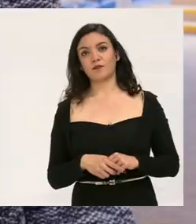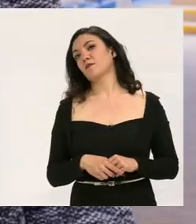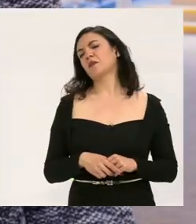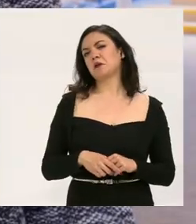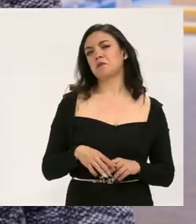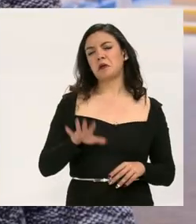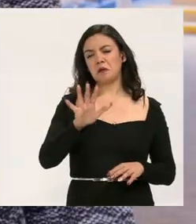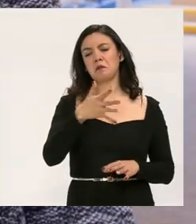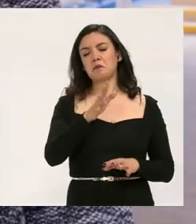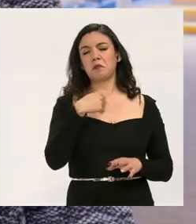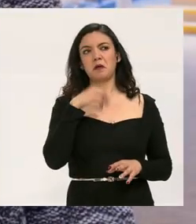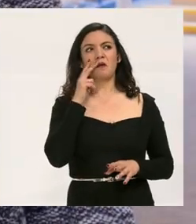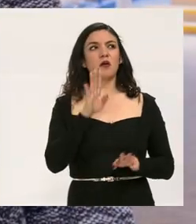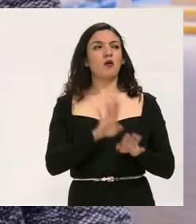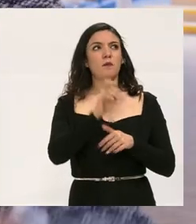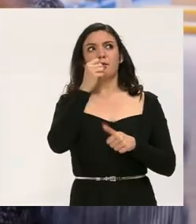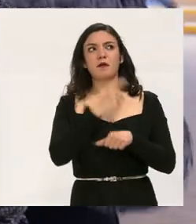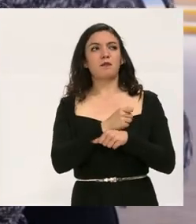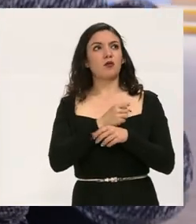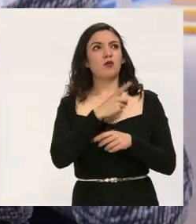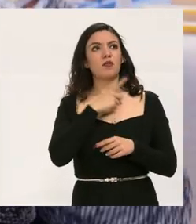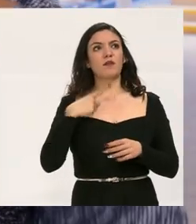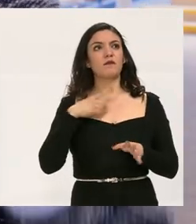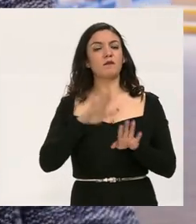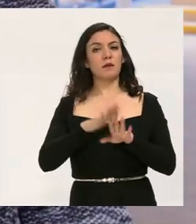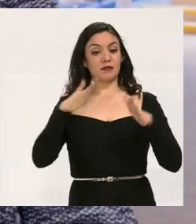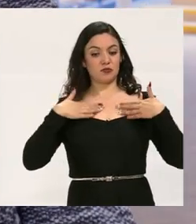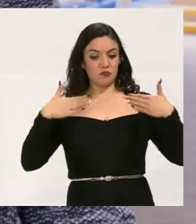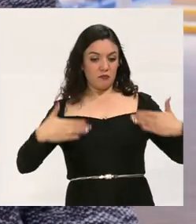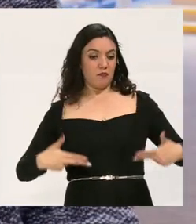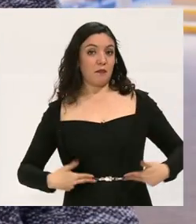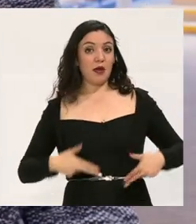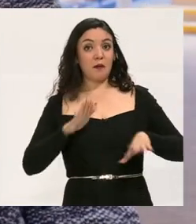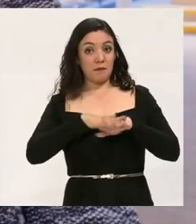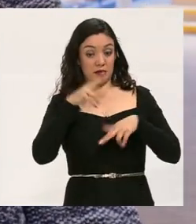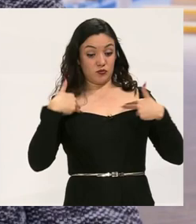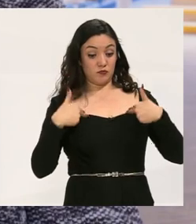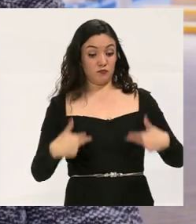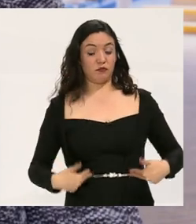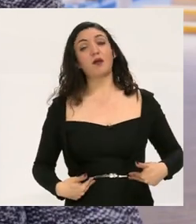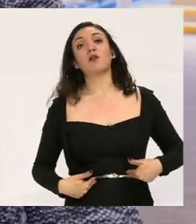Pues debemos ser más humanos. Primero que nada, debemos ser más humanos.